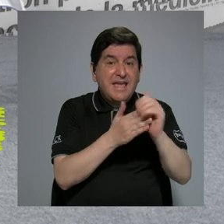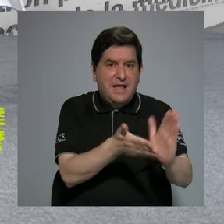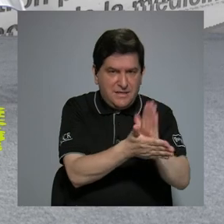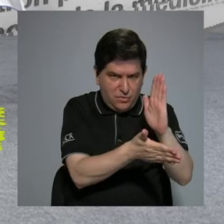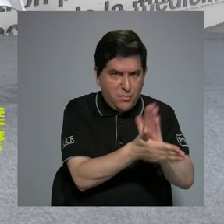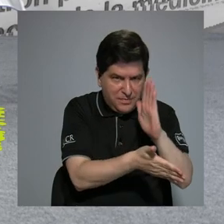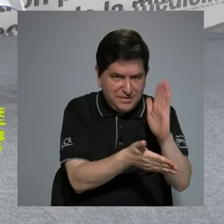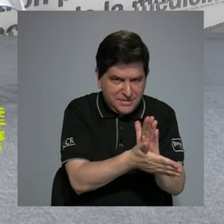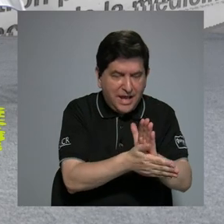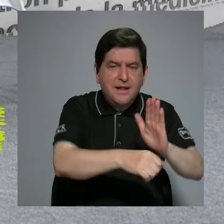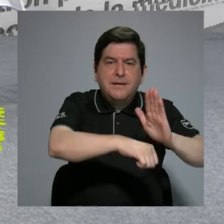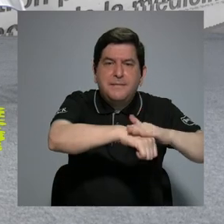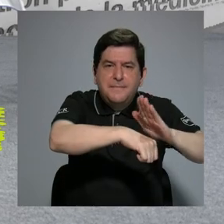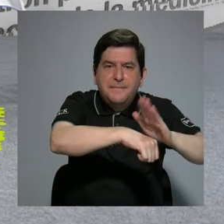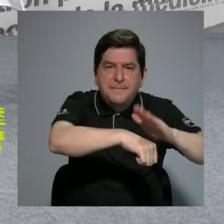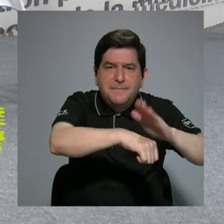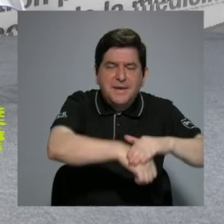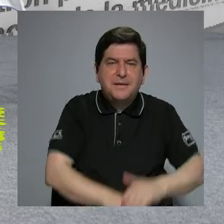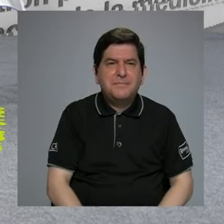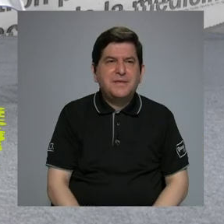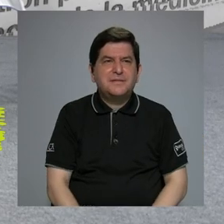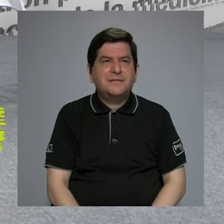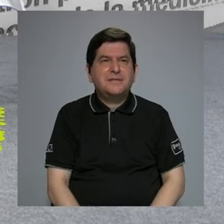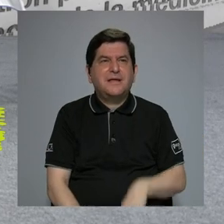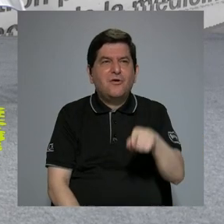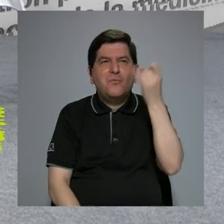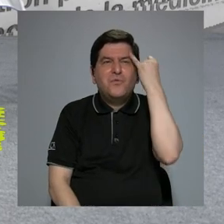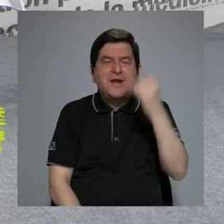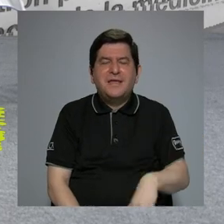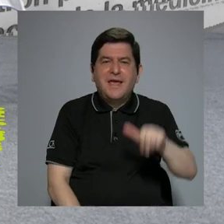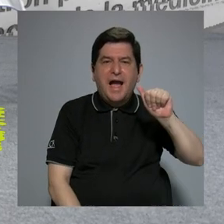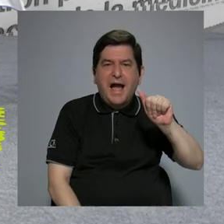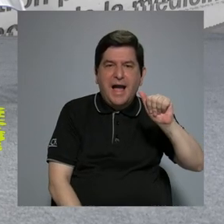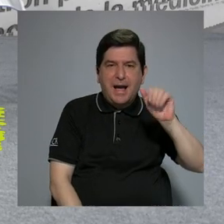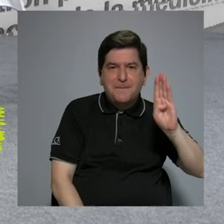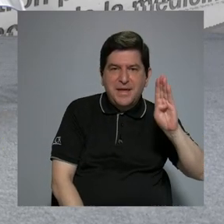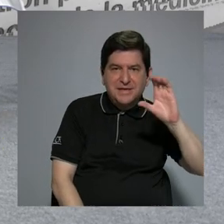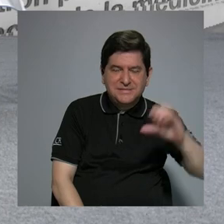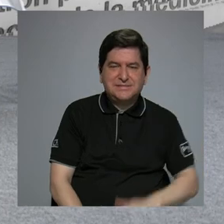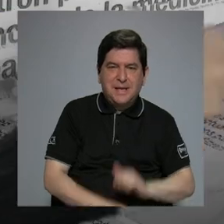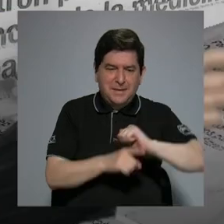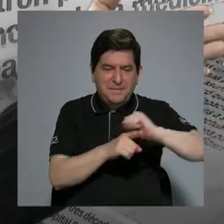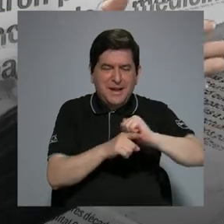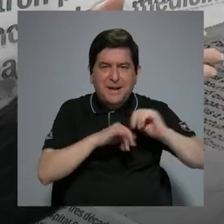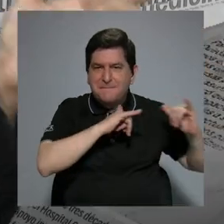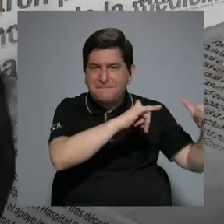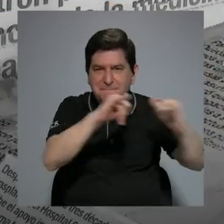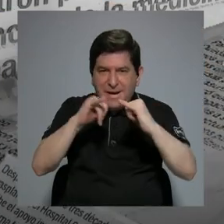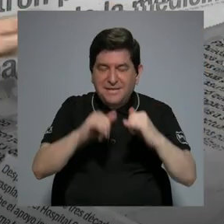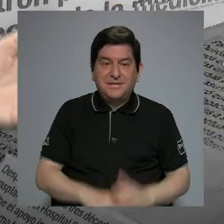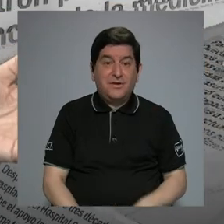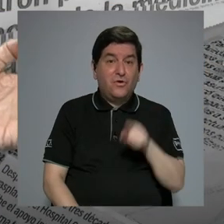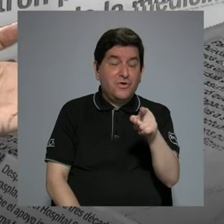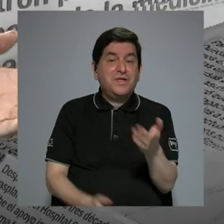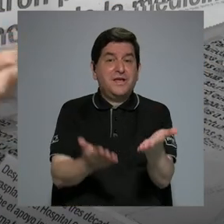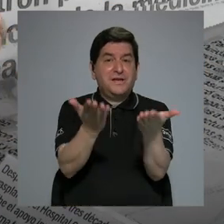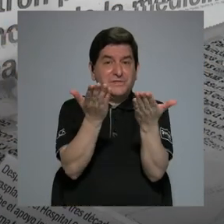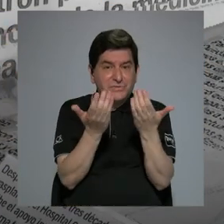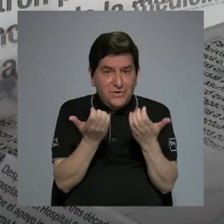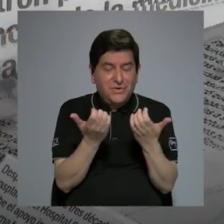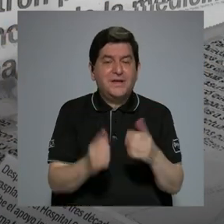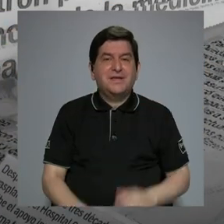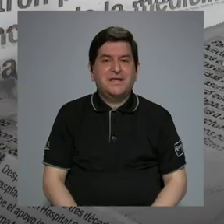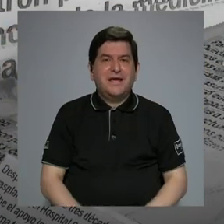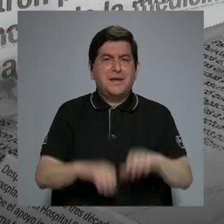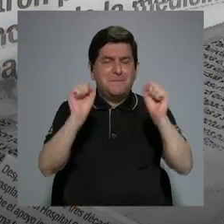documentos, que permiten hacer como un ABC para estandarizar las prácticas. Y ese ABC es el que pretenden ustedes